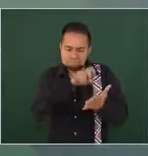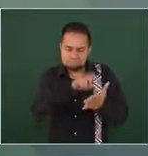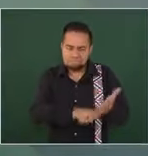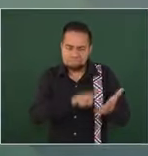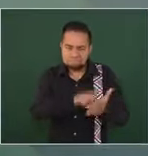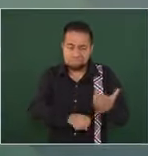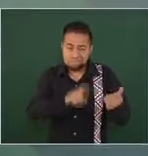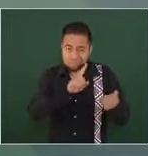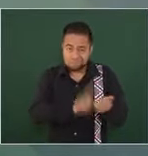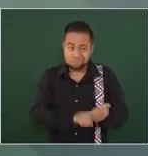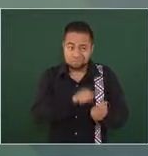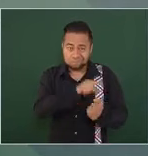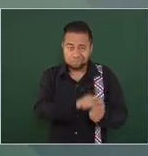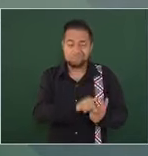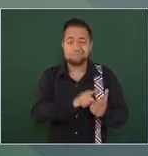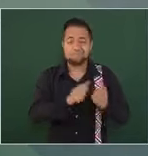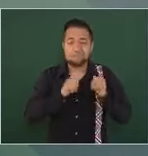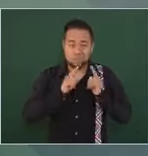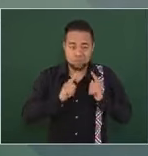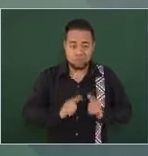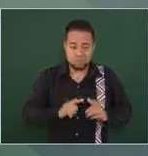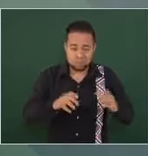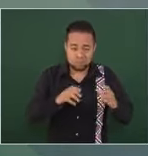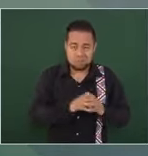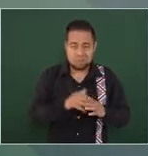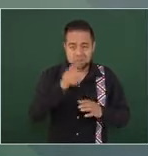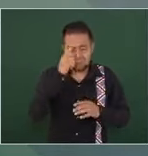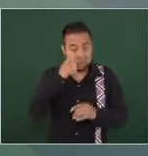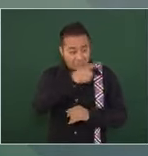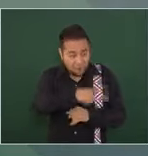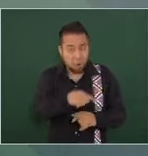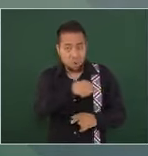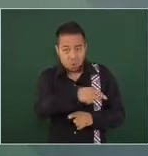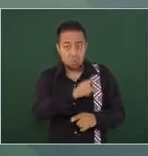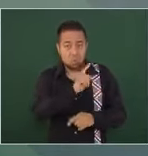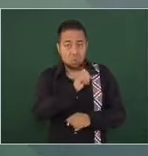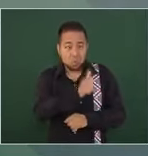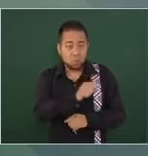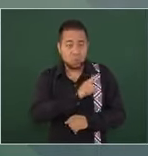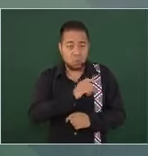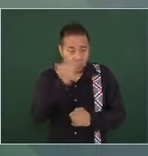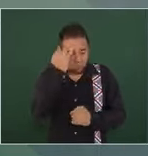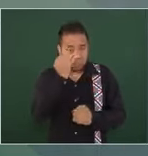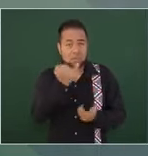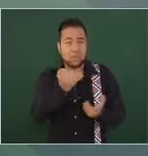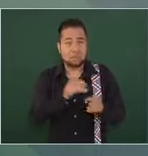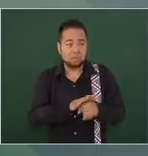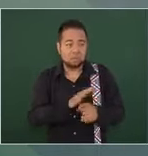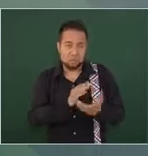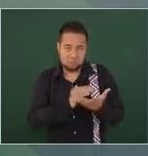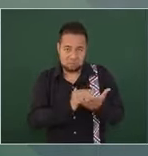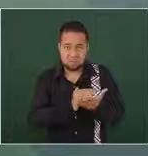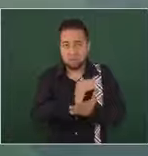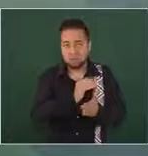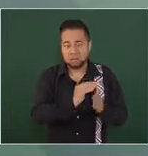judicial que la impulsaran ellos mismos porque es un poder independiente